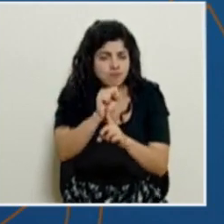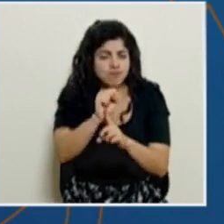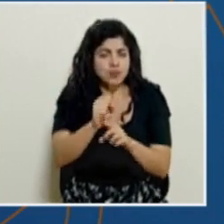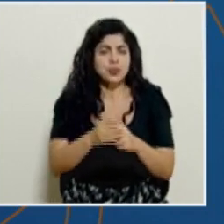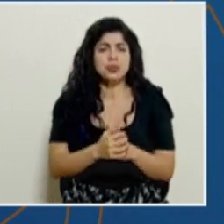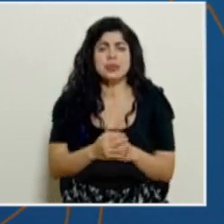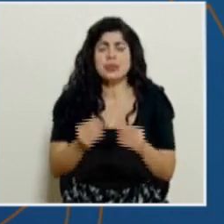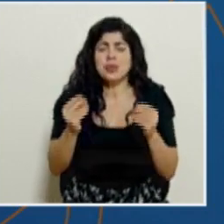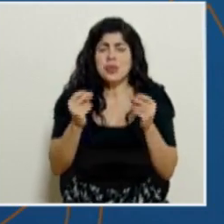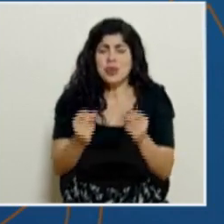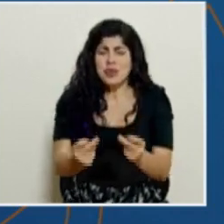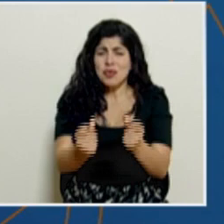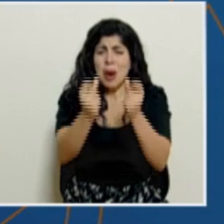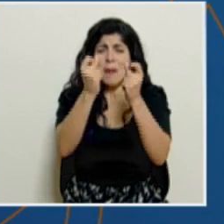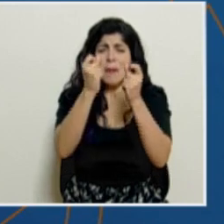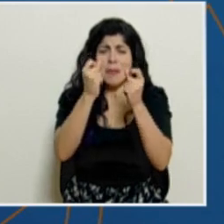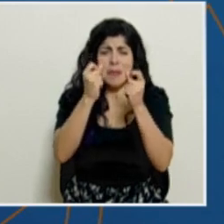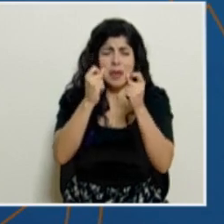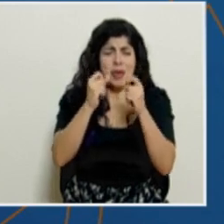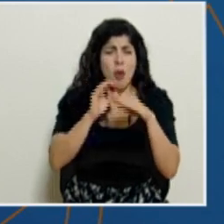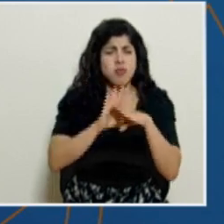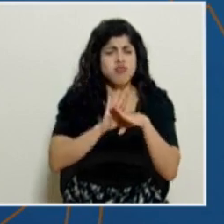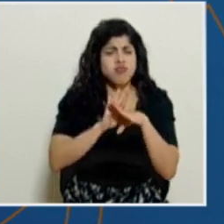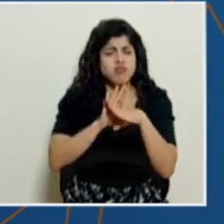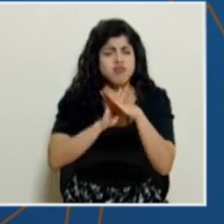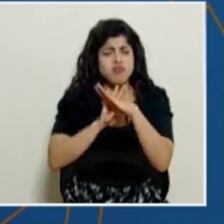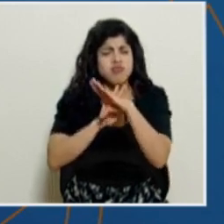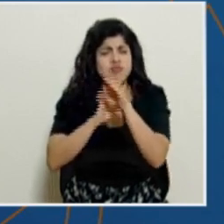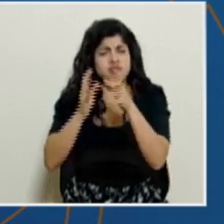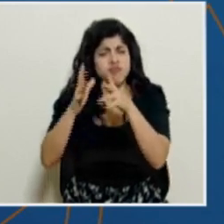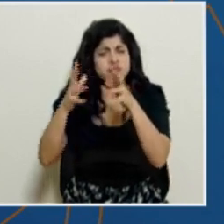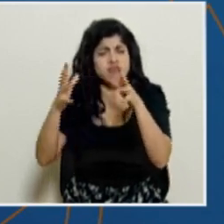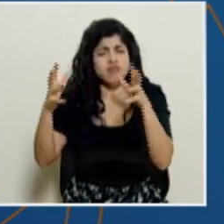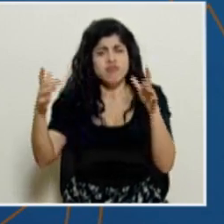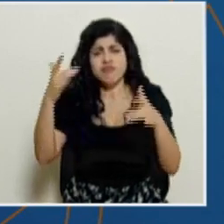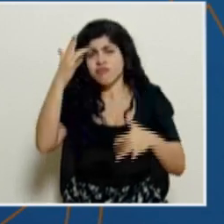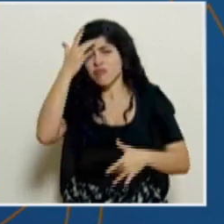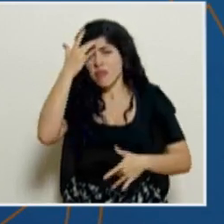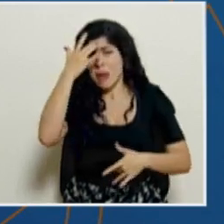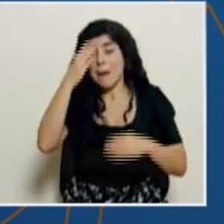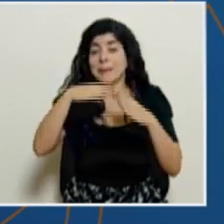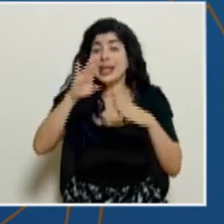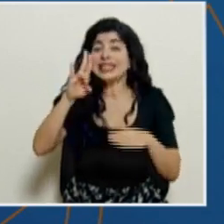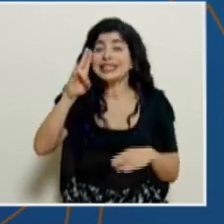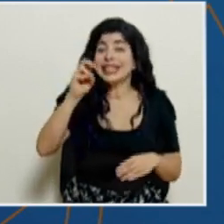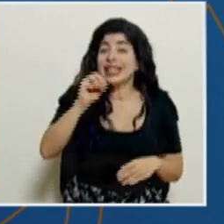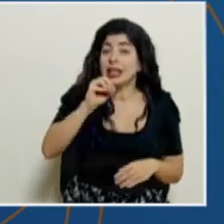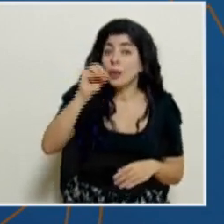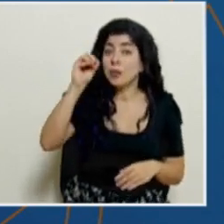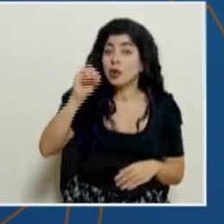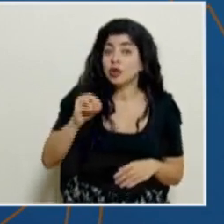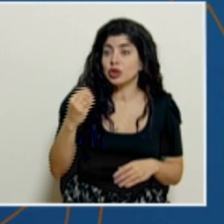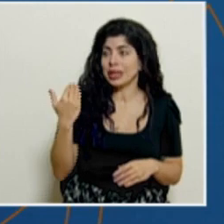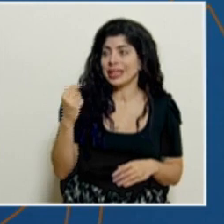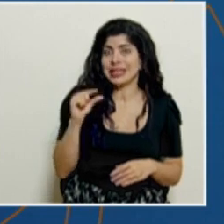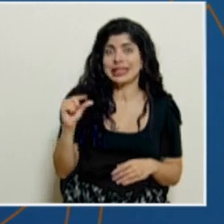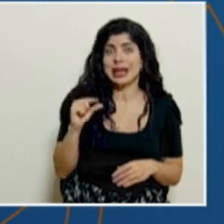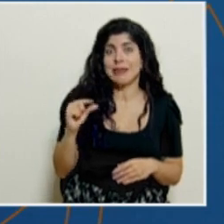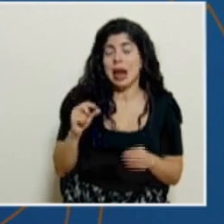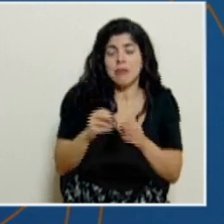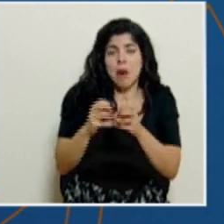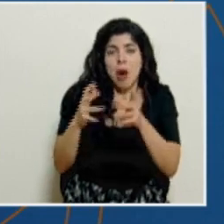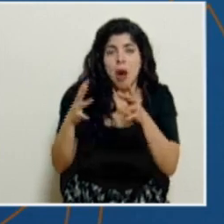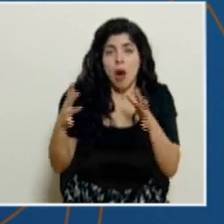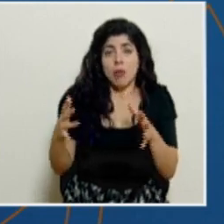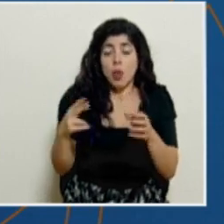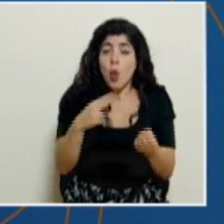acelerada y sostenida incremento en los casos, más del 70% en las últimas semanas. Y